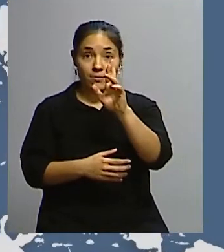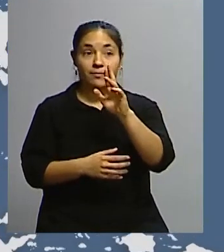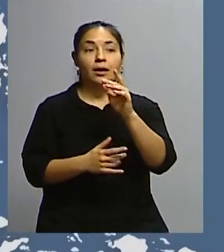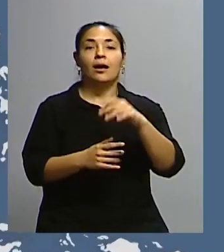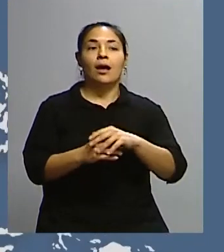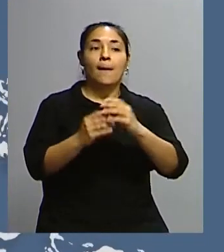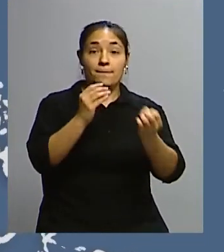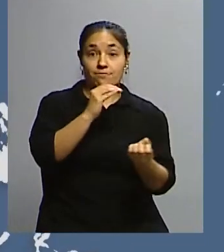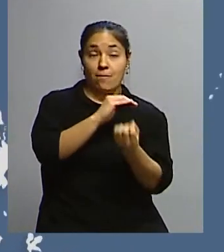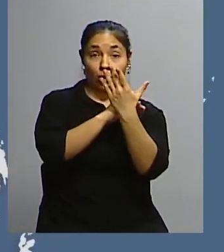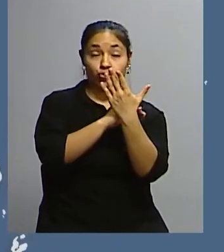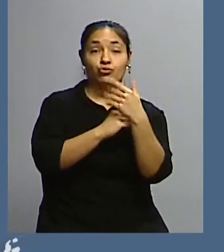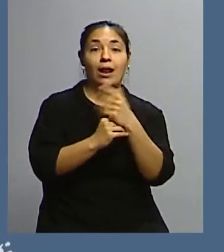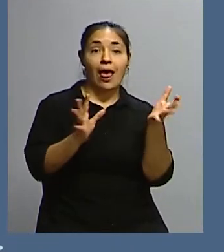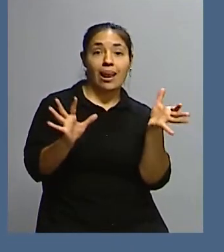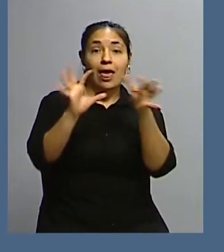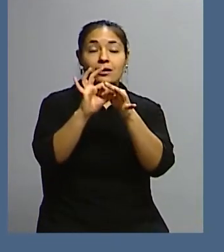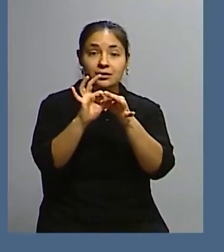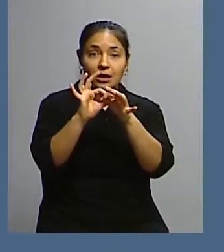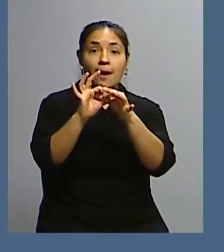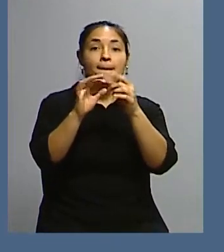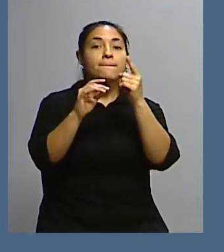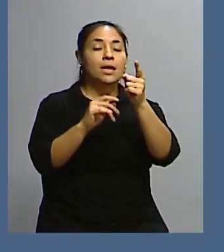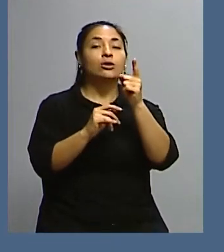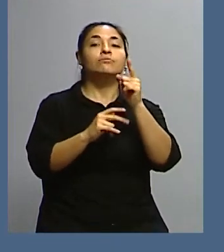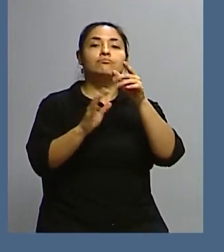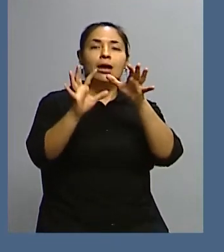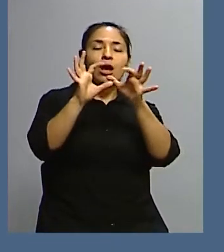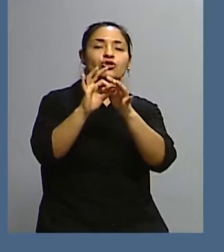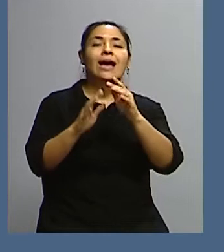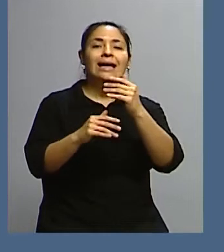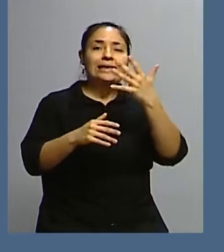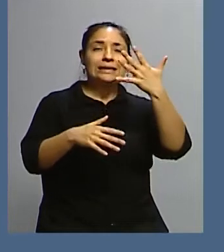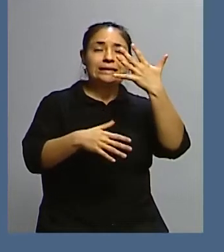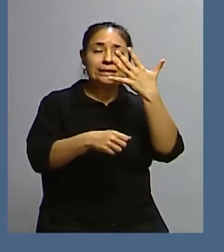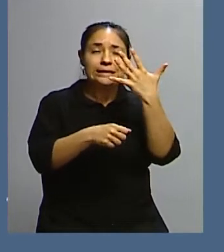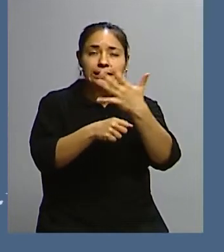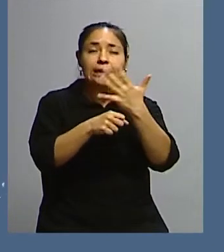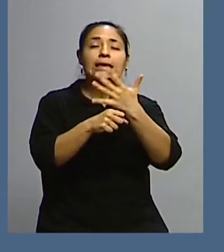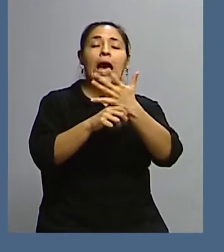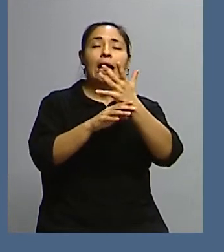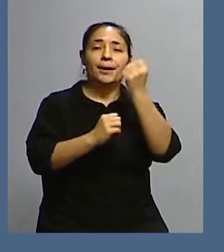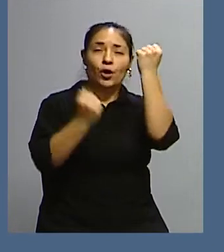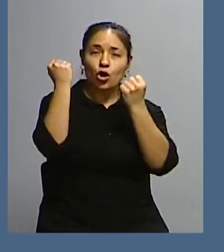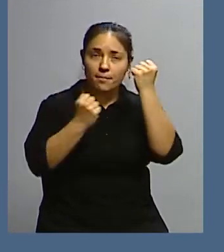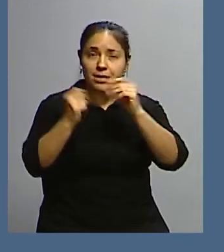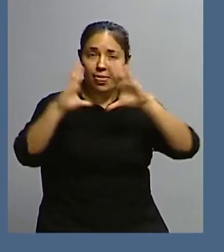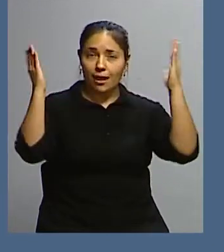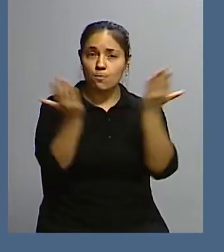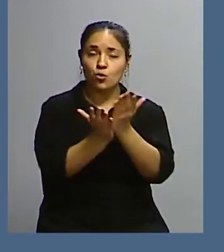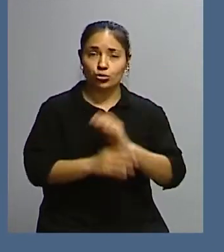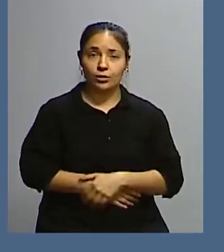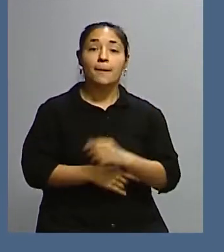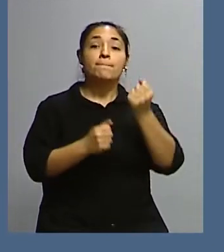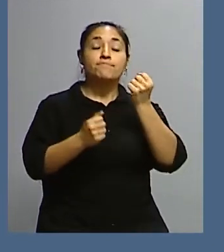economía del mundo, pero Mercosur es la quinta economía del mundo, y además Mercosur es nada más ni nada menos que nuestro